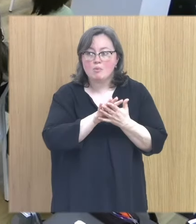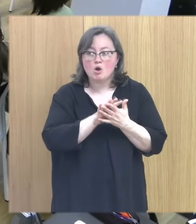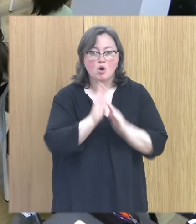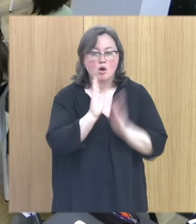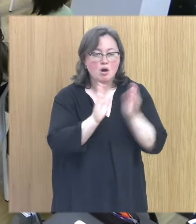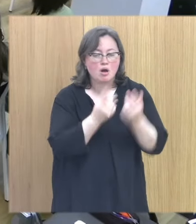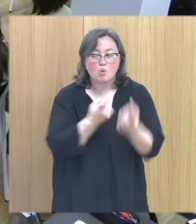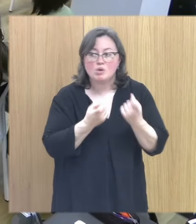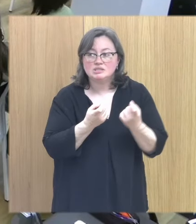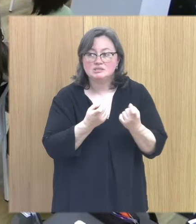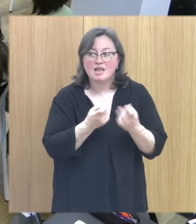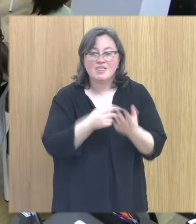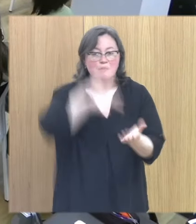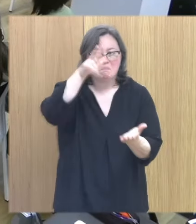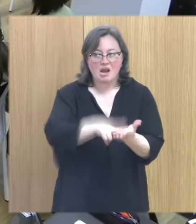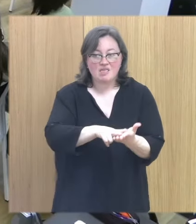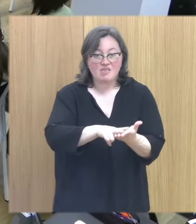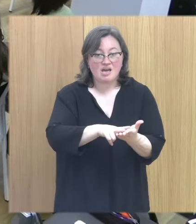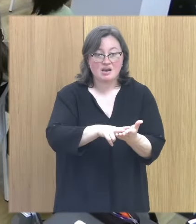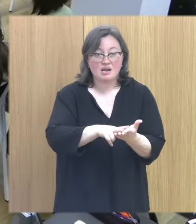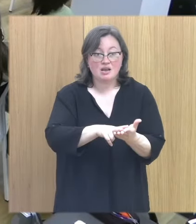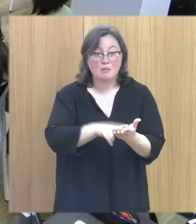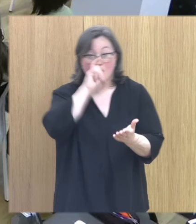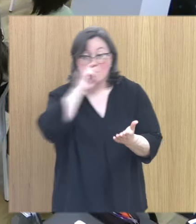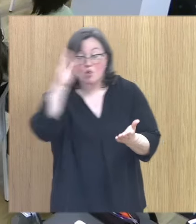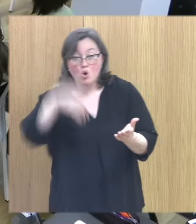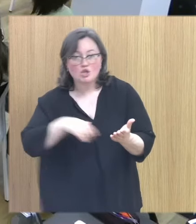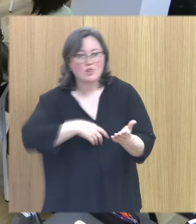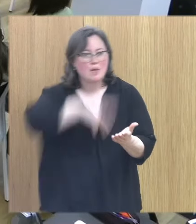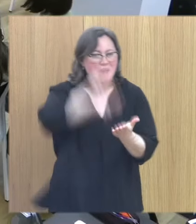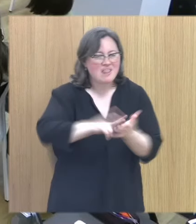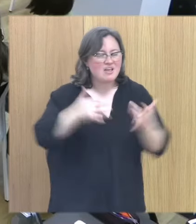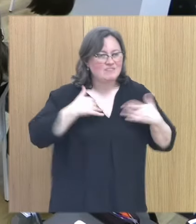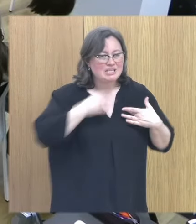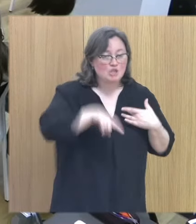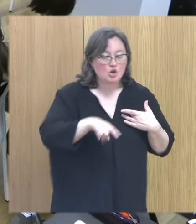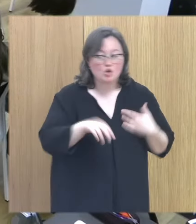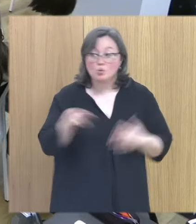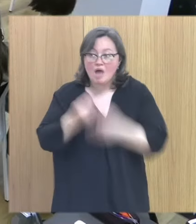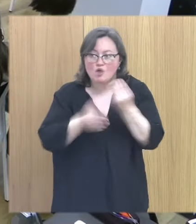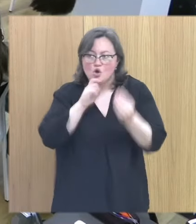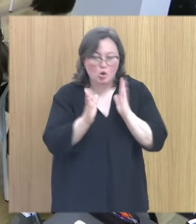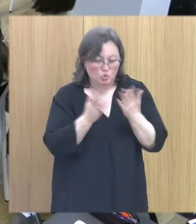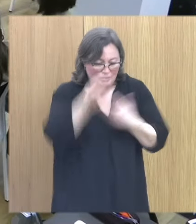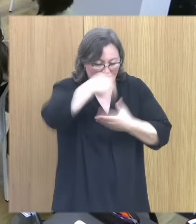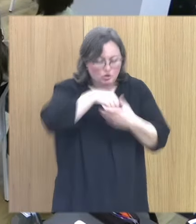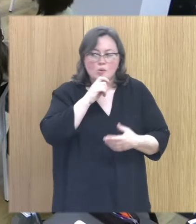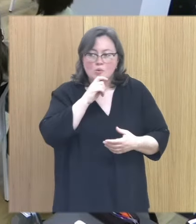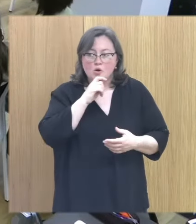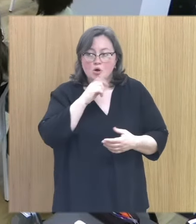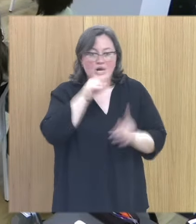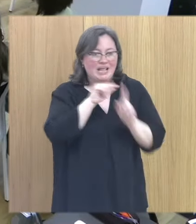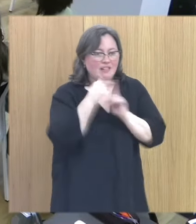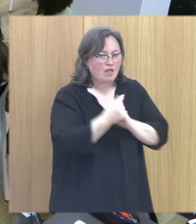cuesta es validar sin que haya ese recuerdo entonces no sé cómo tú esto lo haces en consulta cuando pues